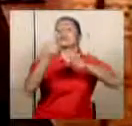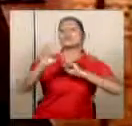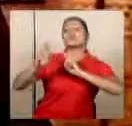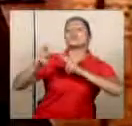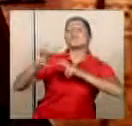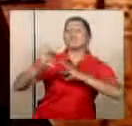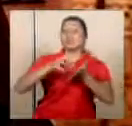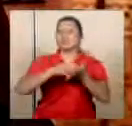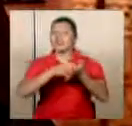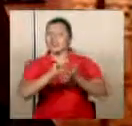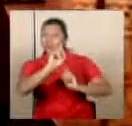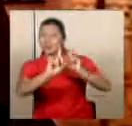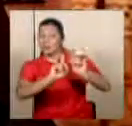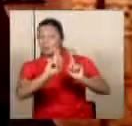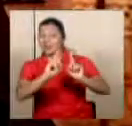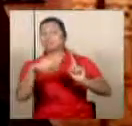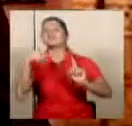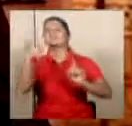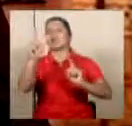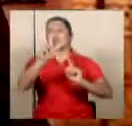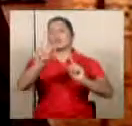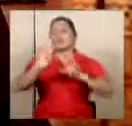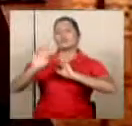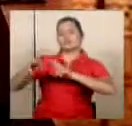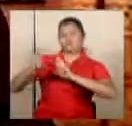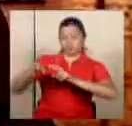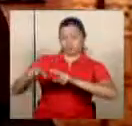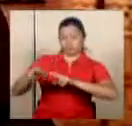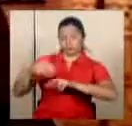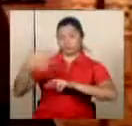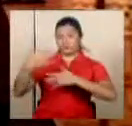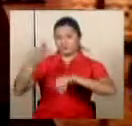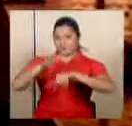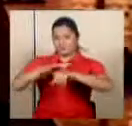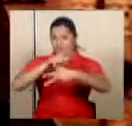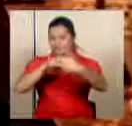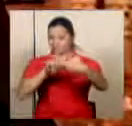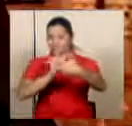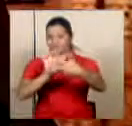interpuestas luego de que él dio a conocer la resolución ante el plenario